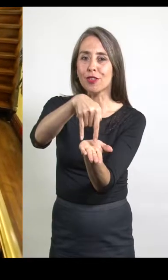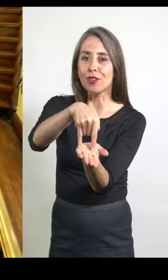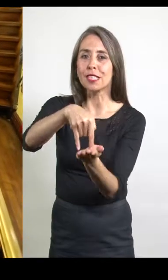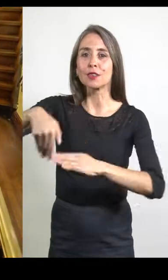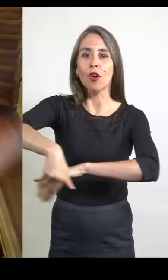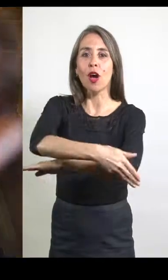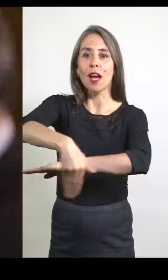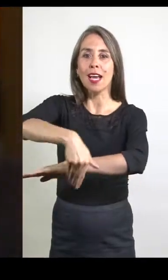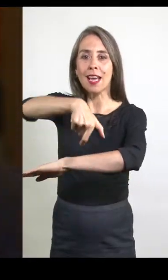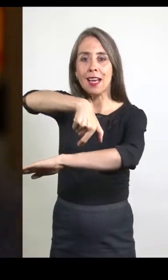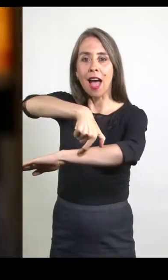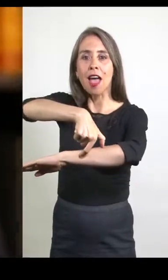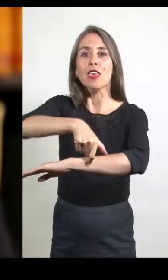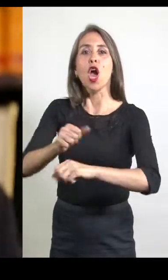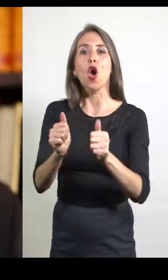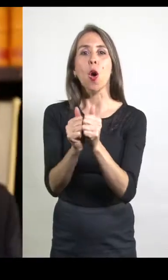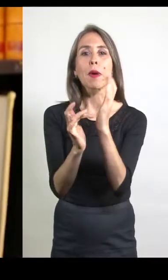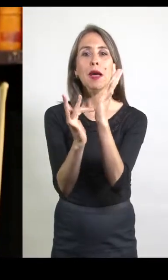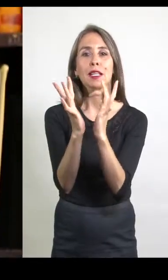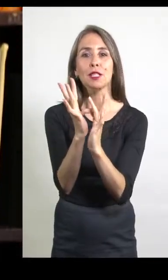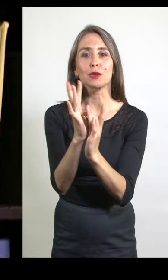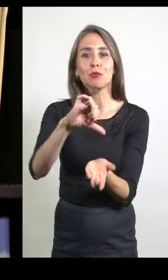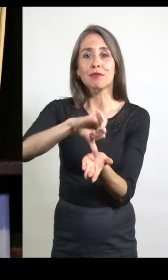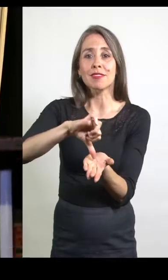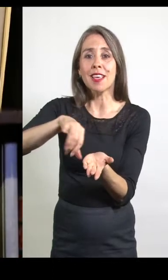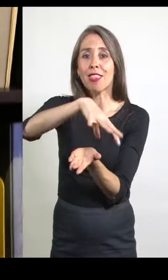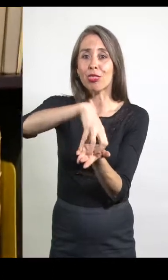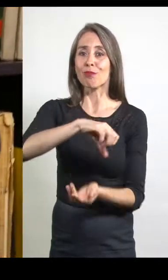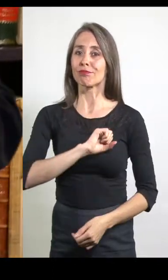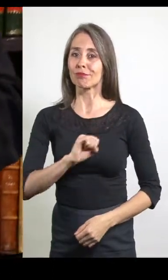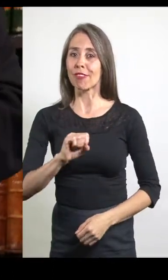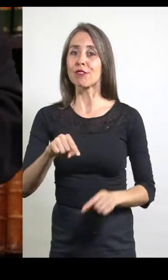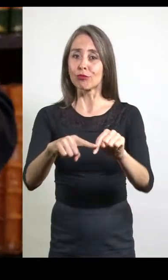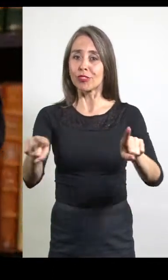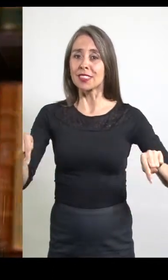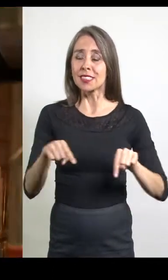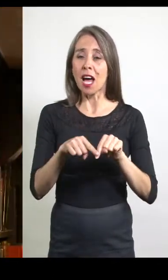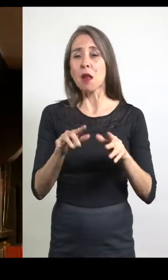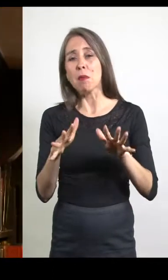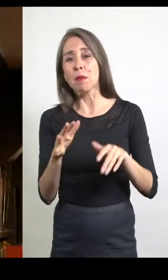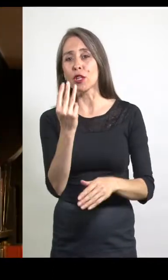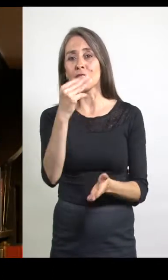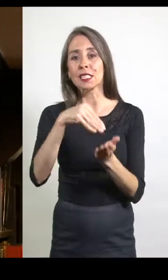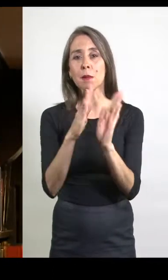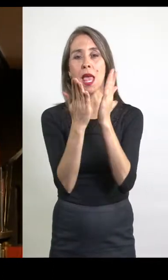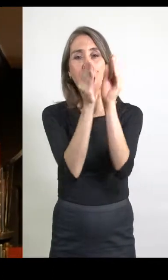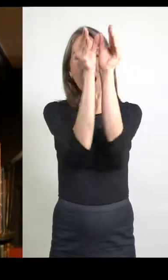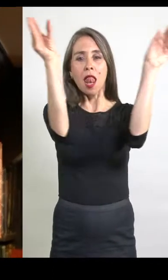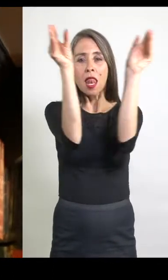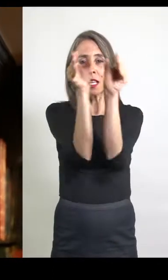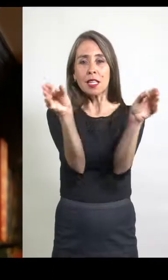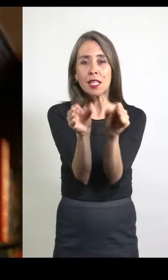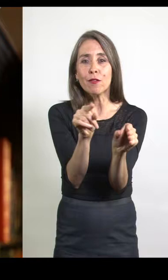calle Compañía de Jesús, en pleno centro de la ciudad de Santiago en esta sala existen aproximadamente 13.000 libros que